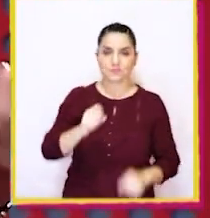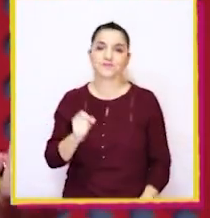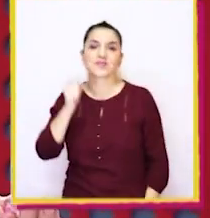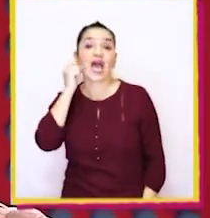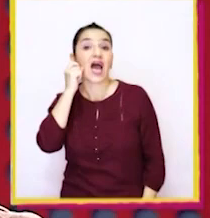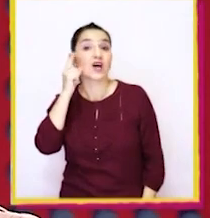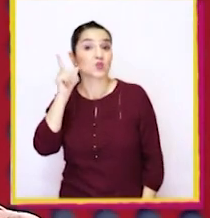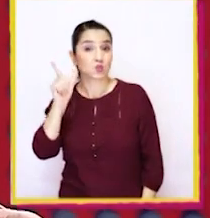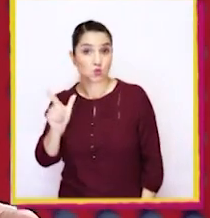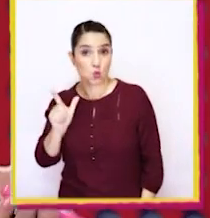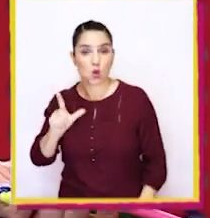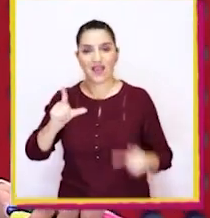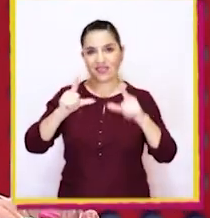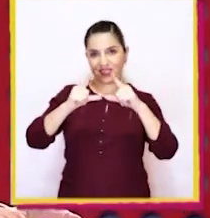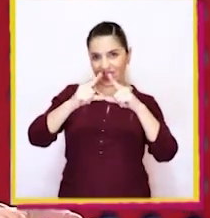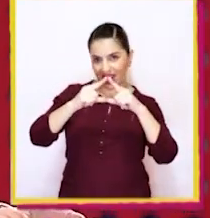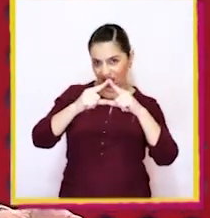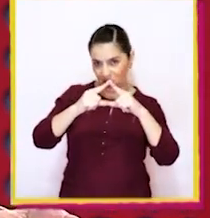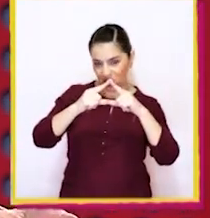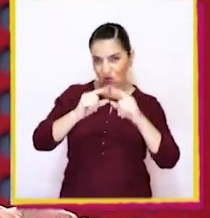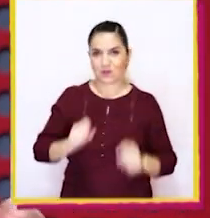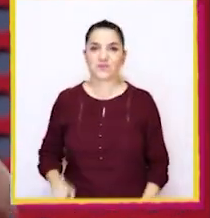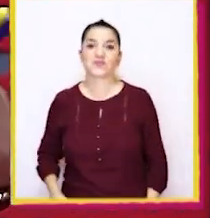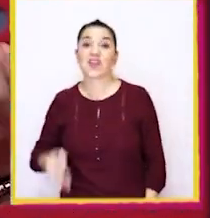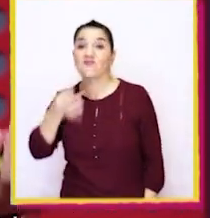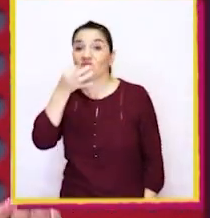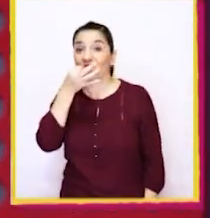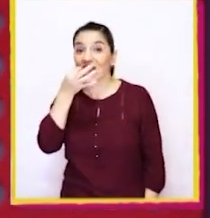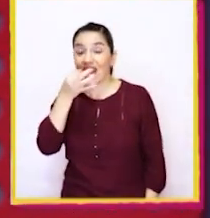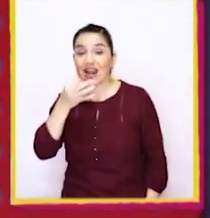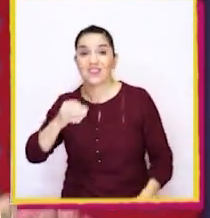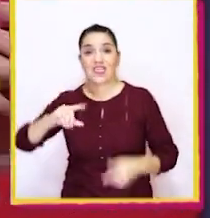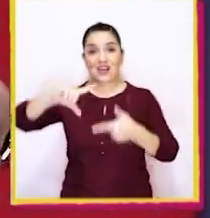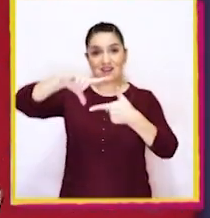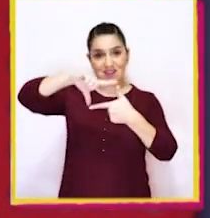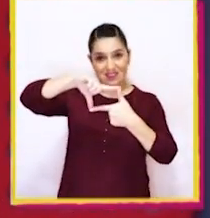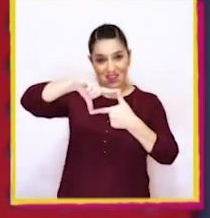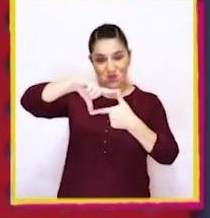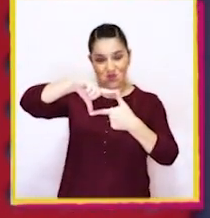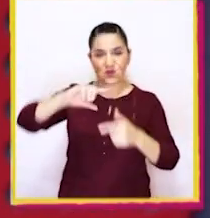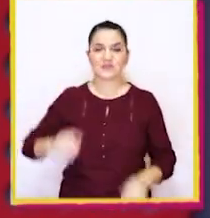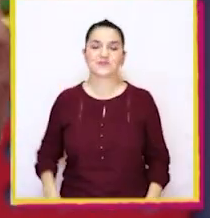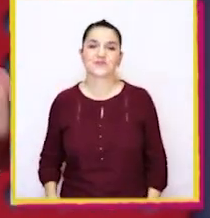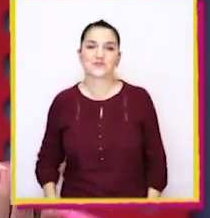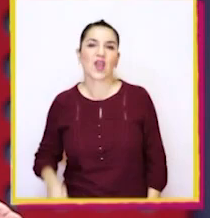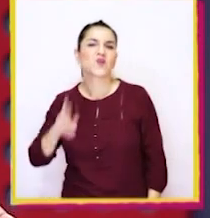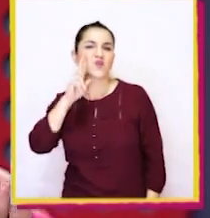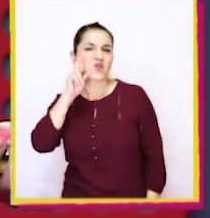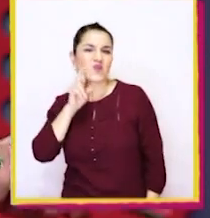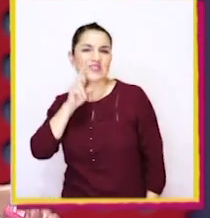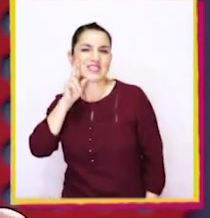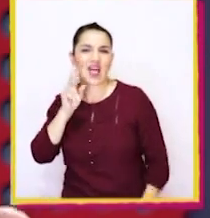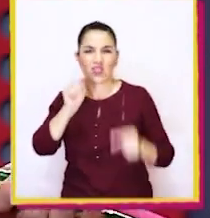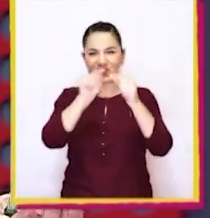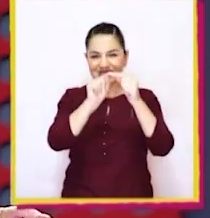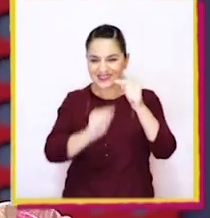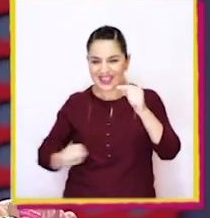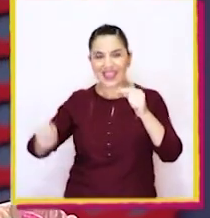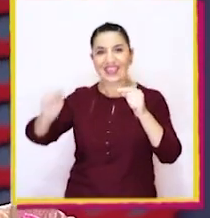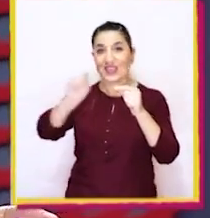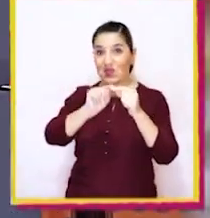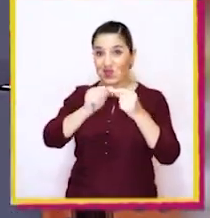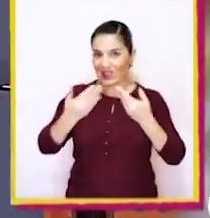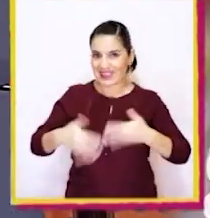Pintar de azul los triángulos. Pintar de verde los rectángulos. Y pintar de rosado los